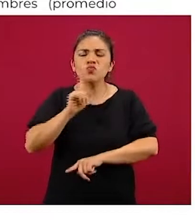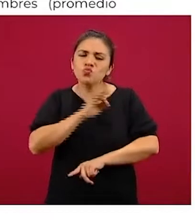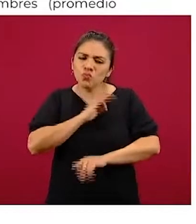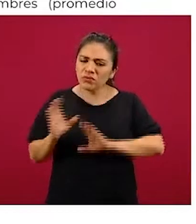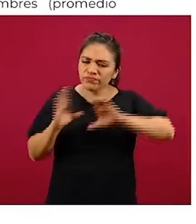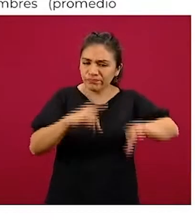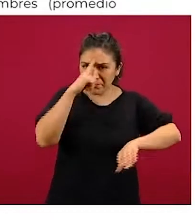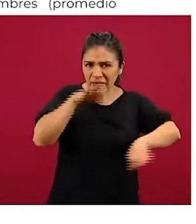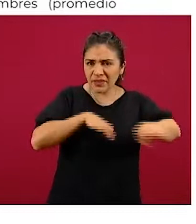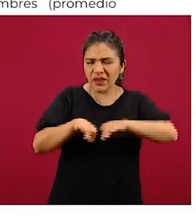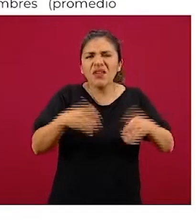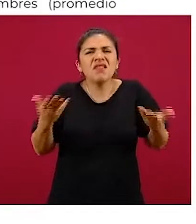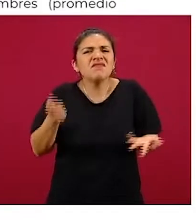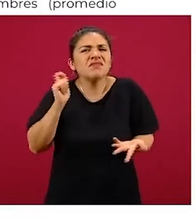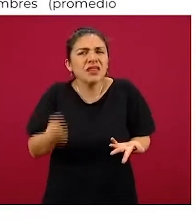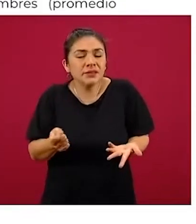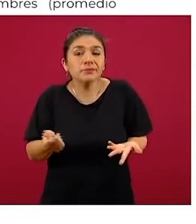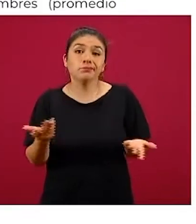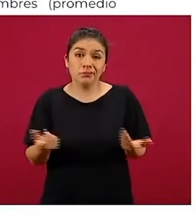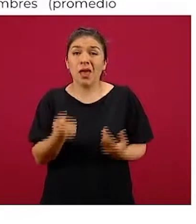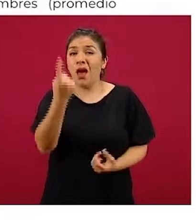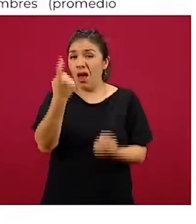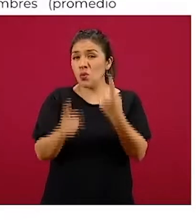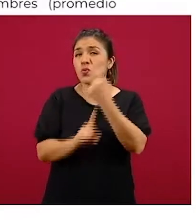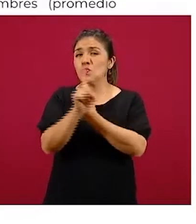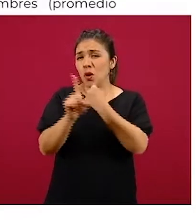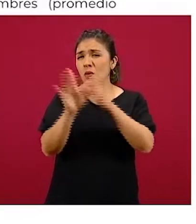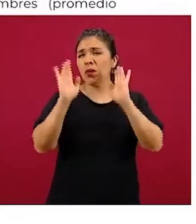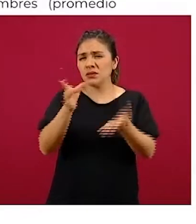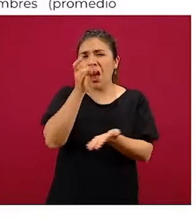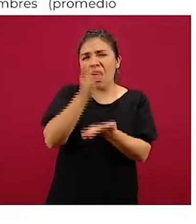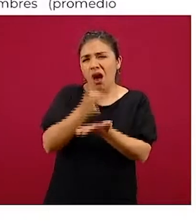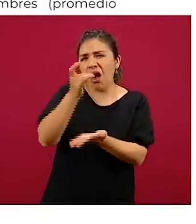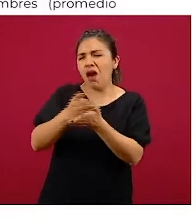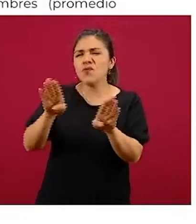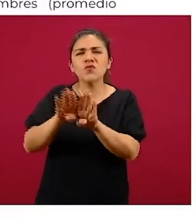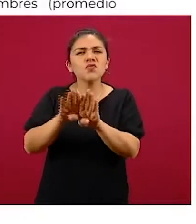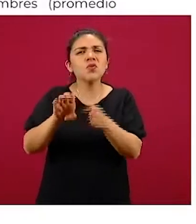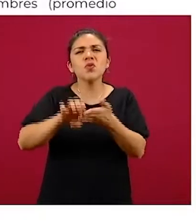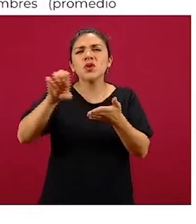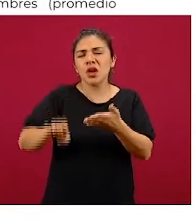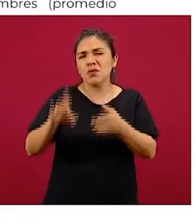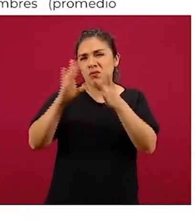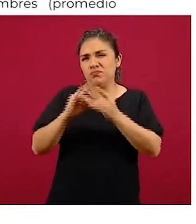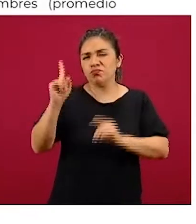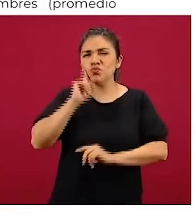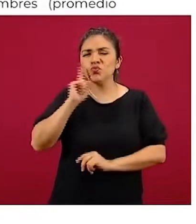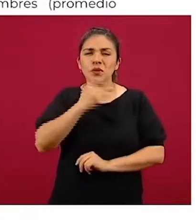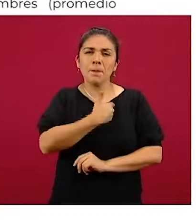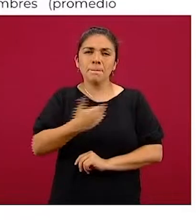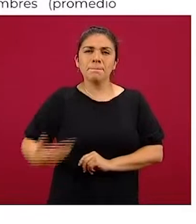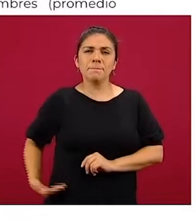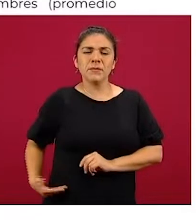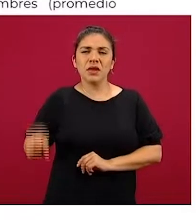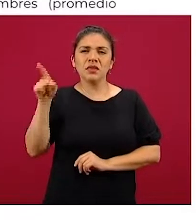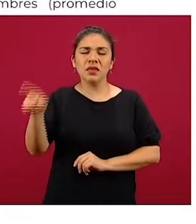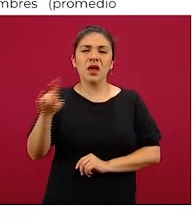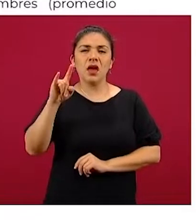participar en el mercado laboral. Hay algunos problemas identificados, por ejemplo, como lo comentó la presidenta